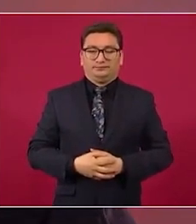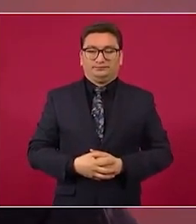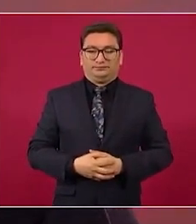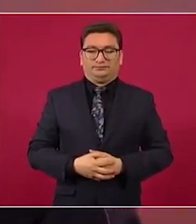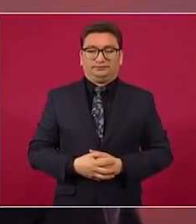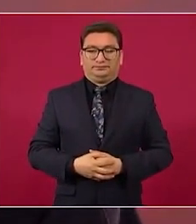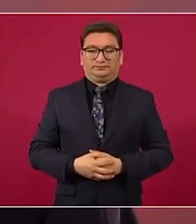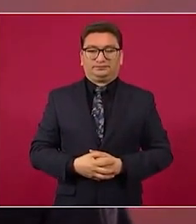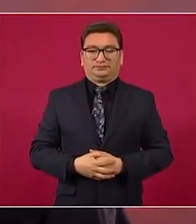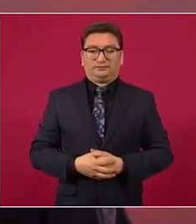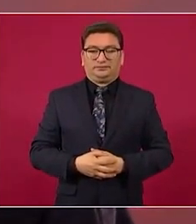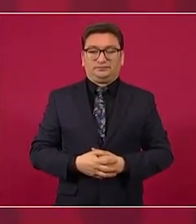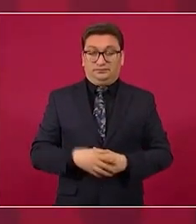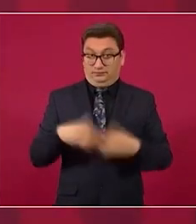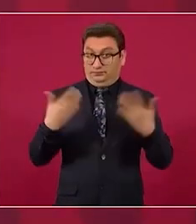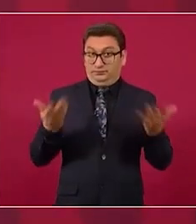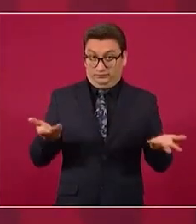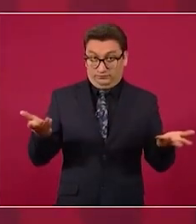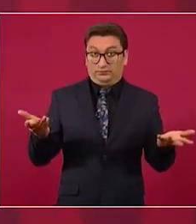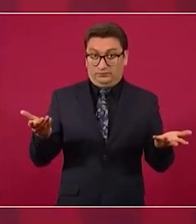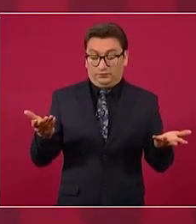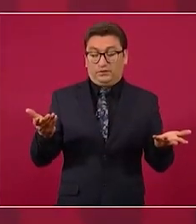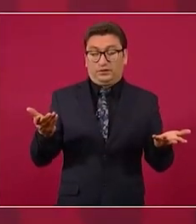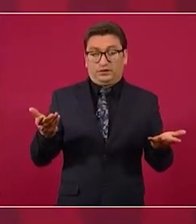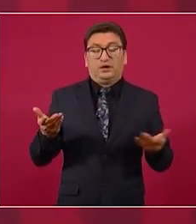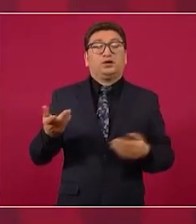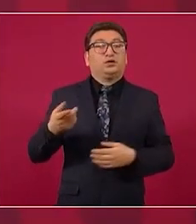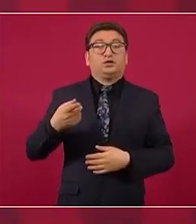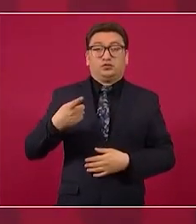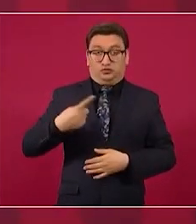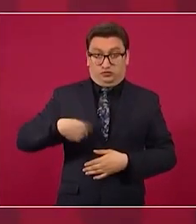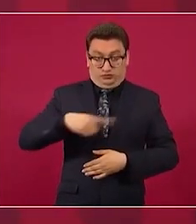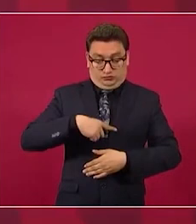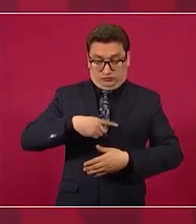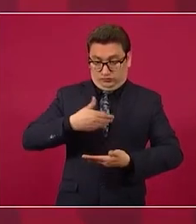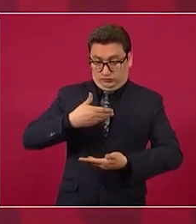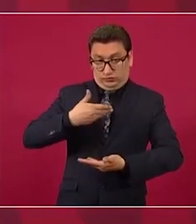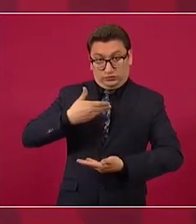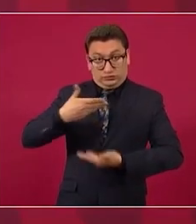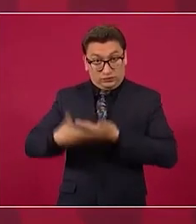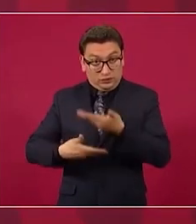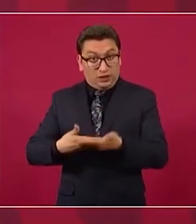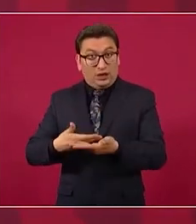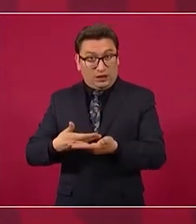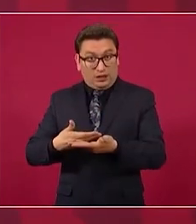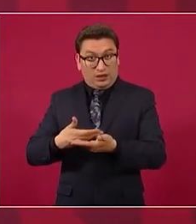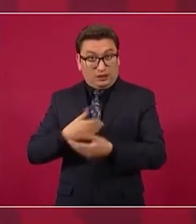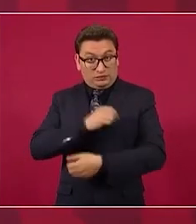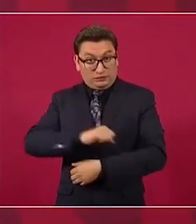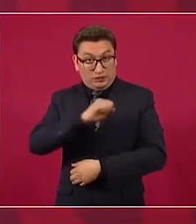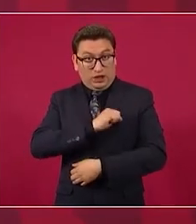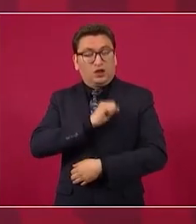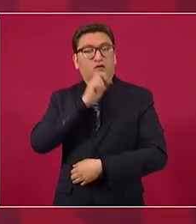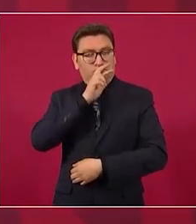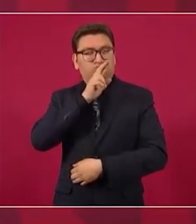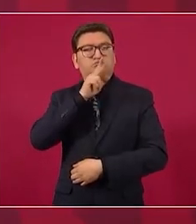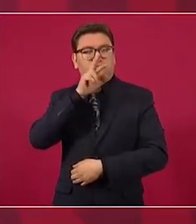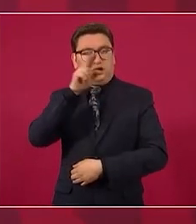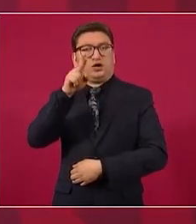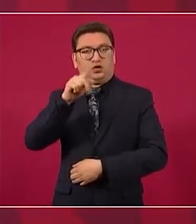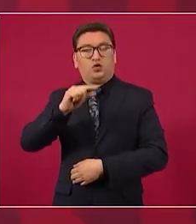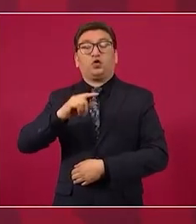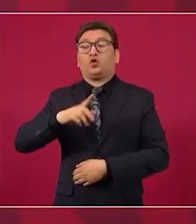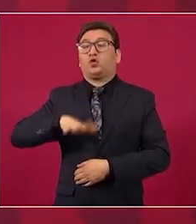estamos mejorando el servicio de salud entre todos